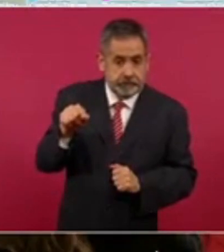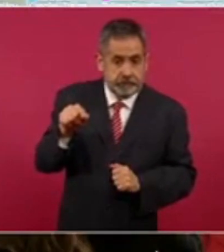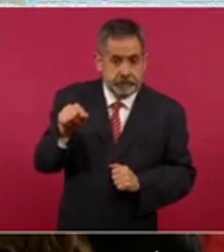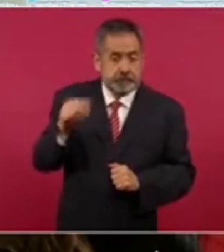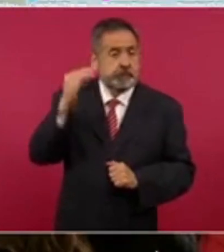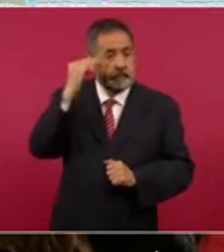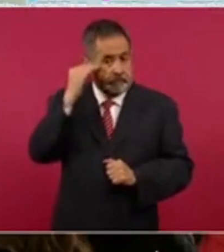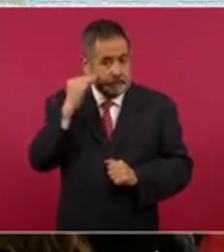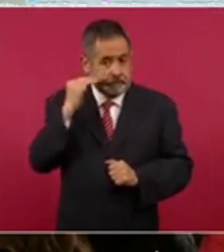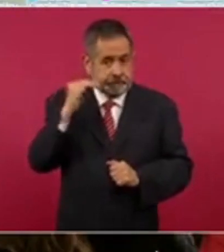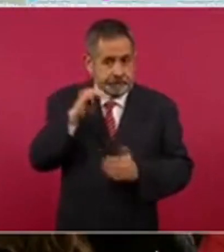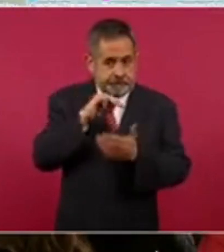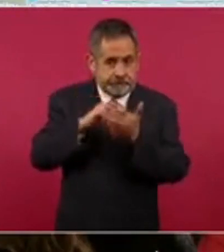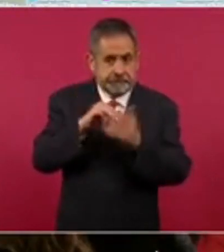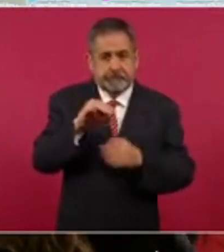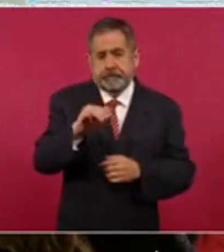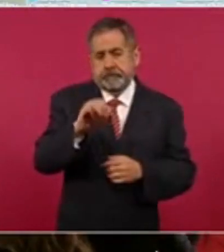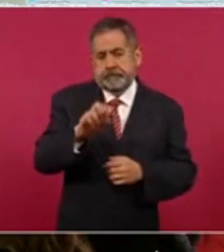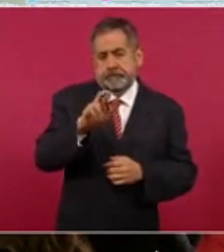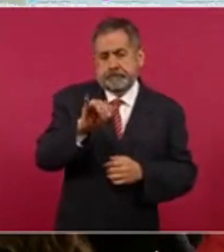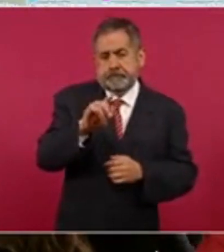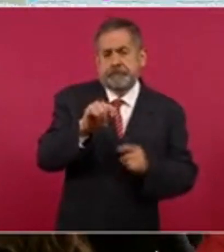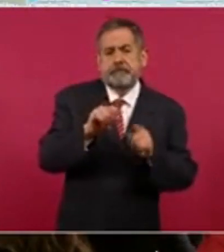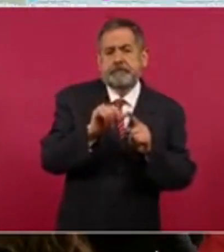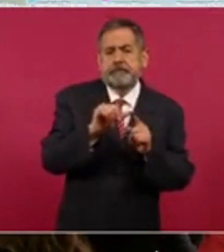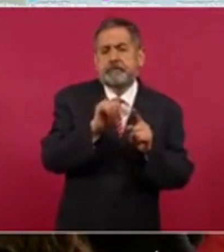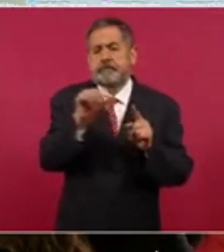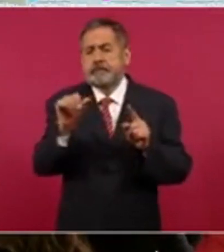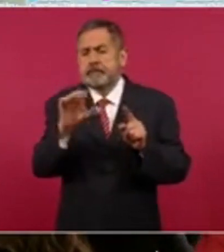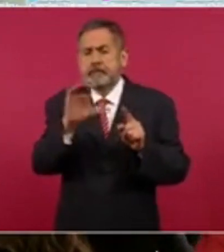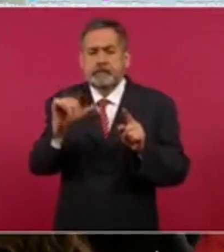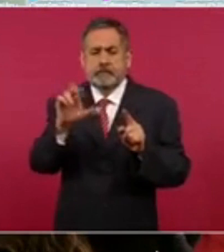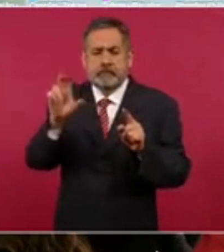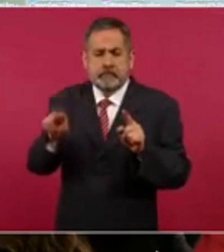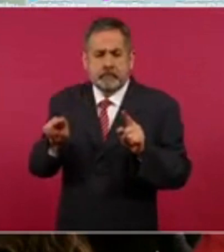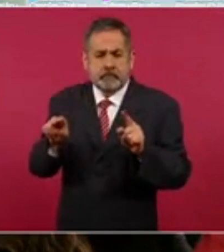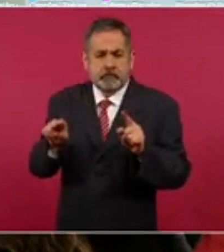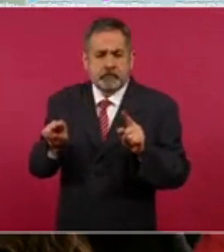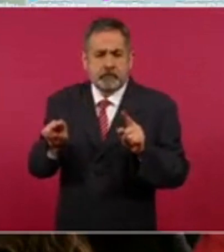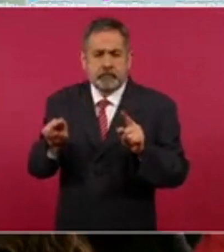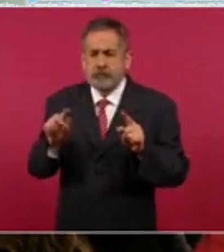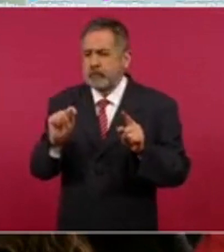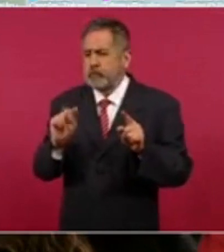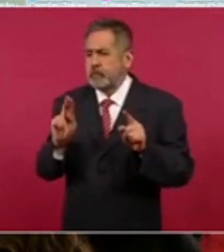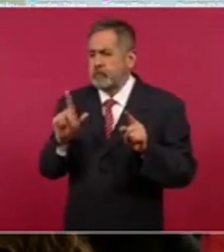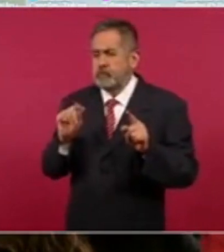Mérida a Cancún, Tulum,